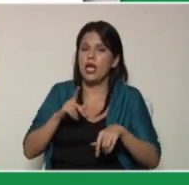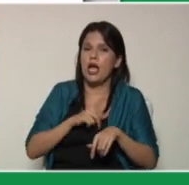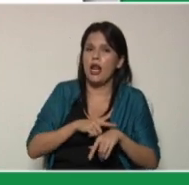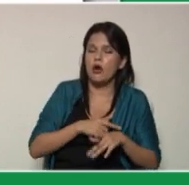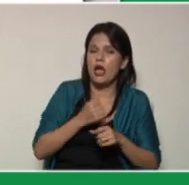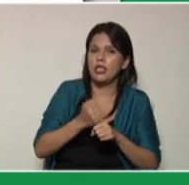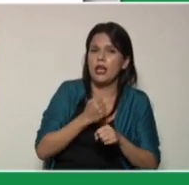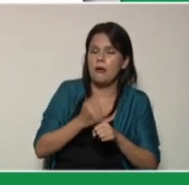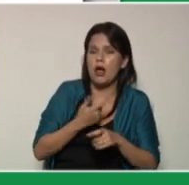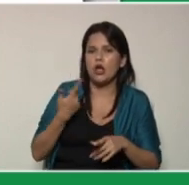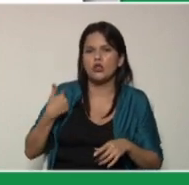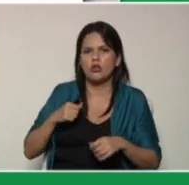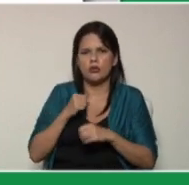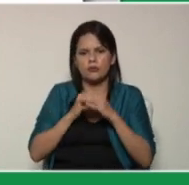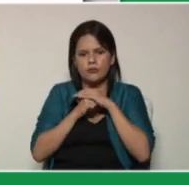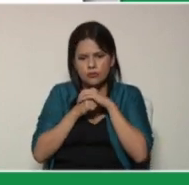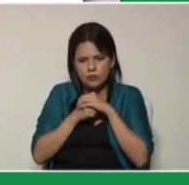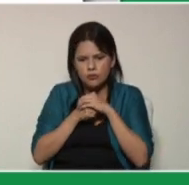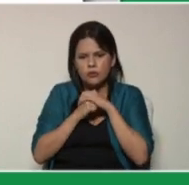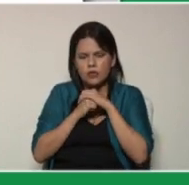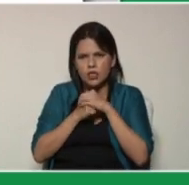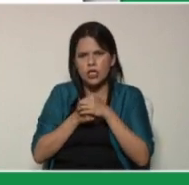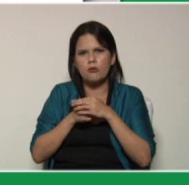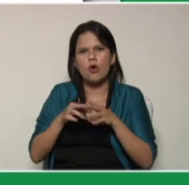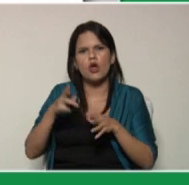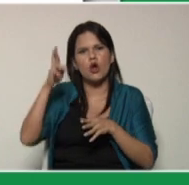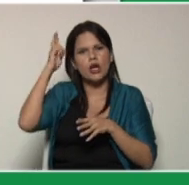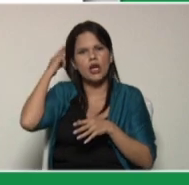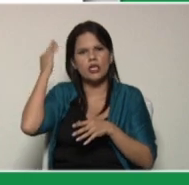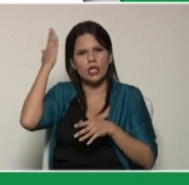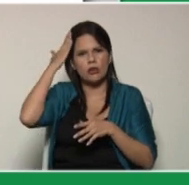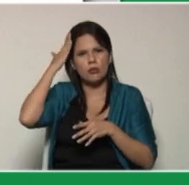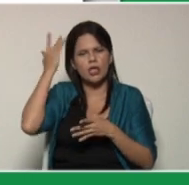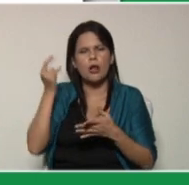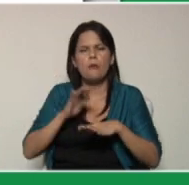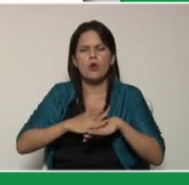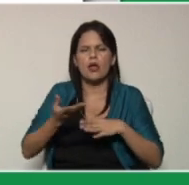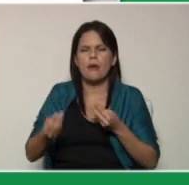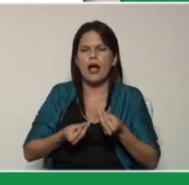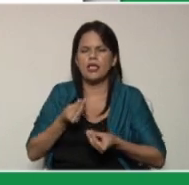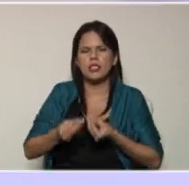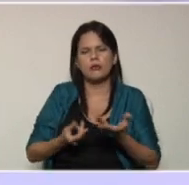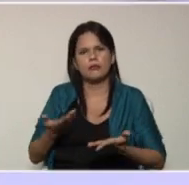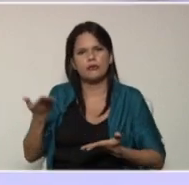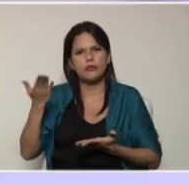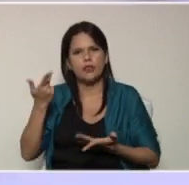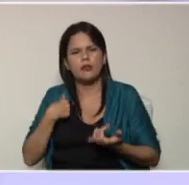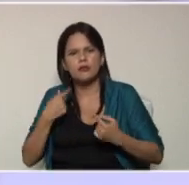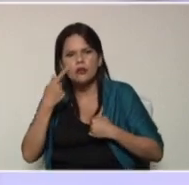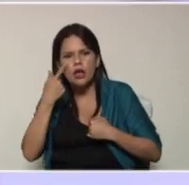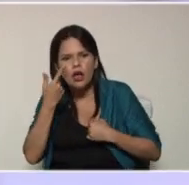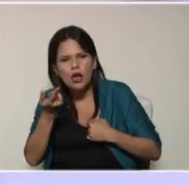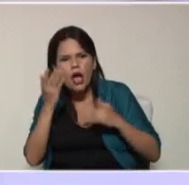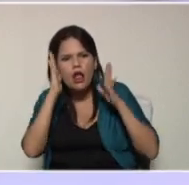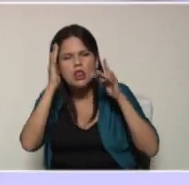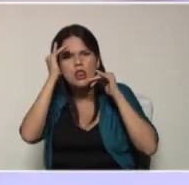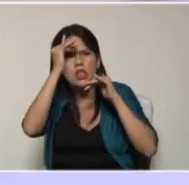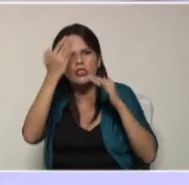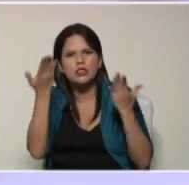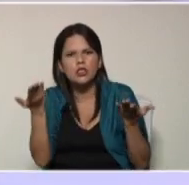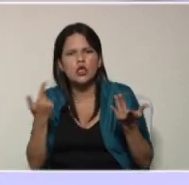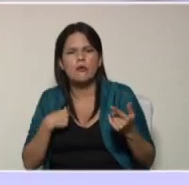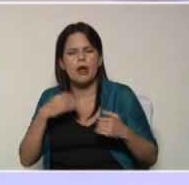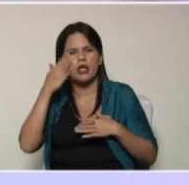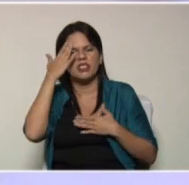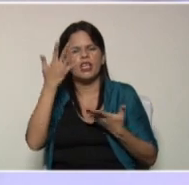trabajar con niños con autismo y con retardo mental porque van a ser más significativos más motivantes y van a saber